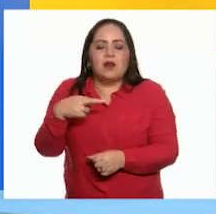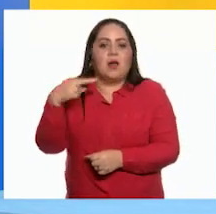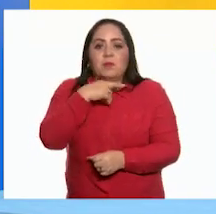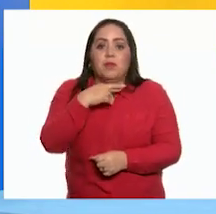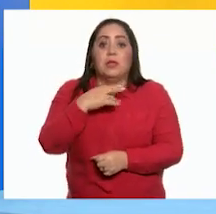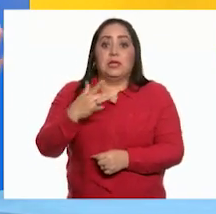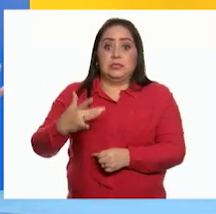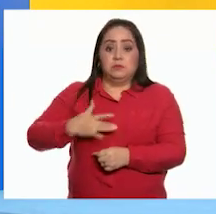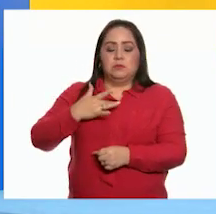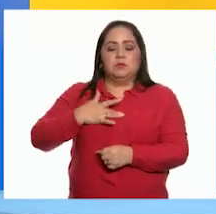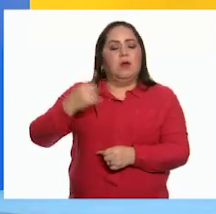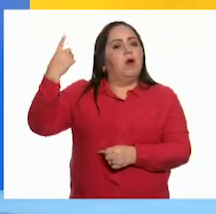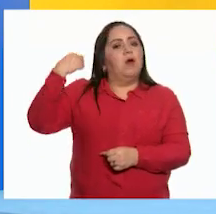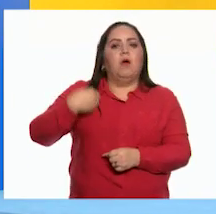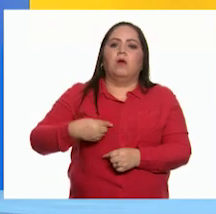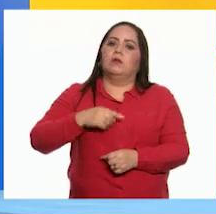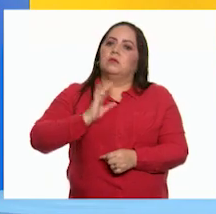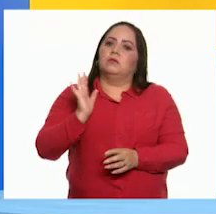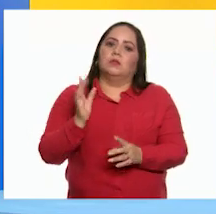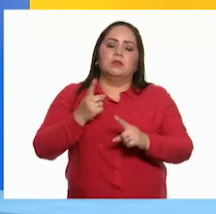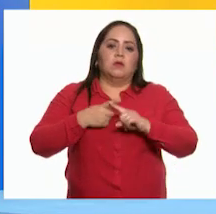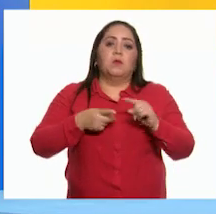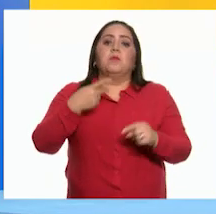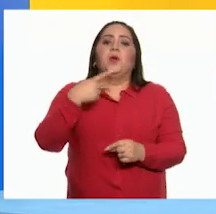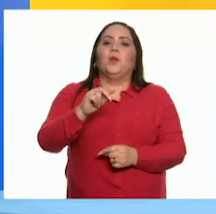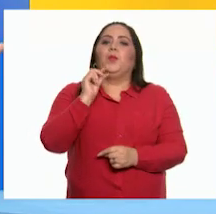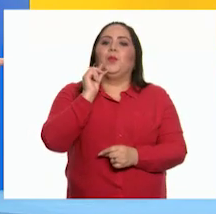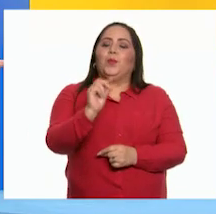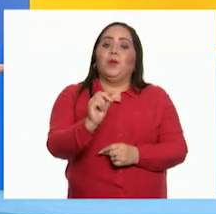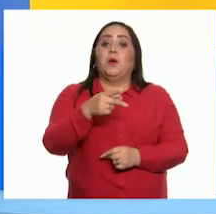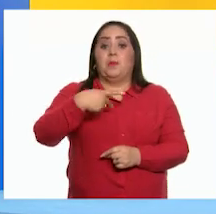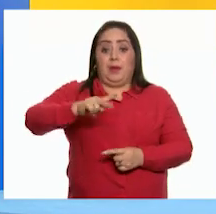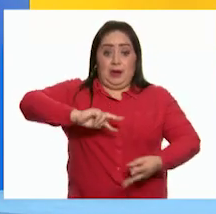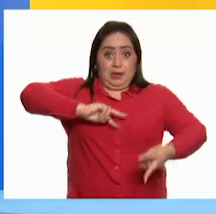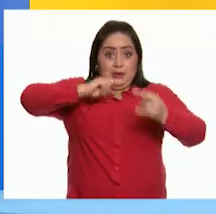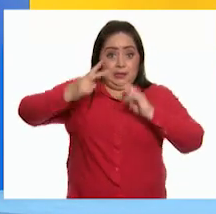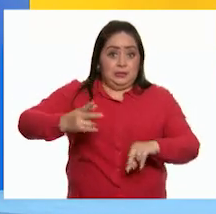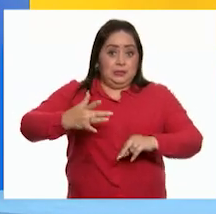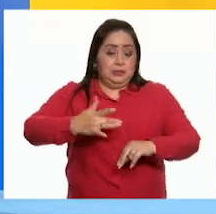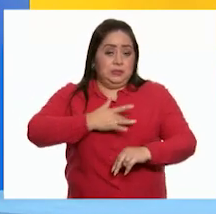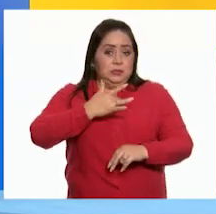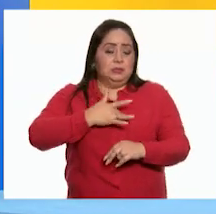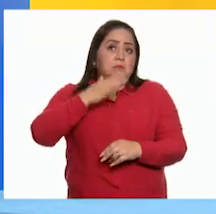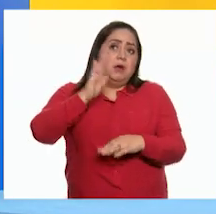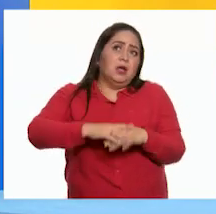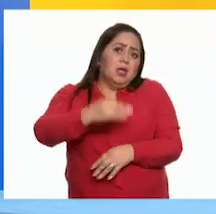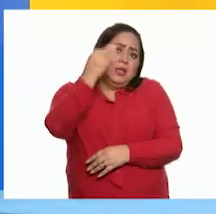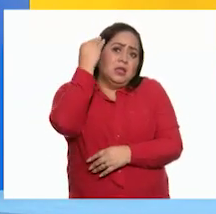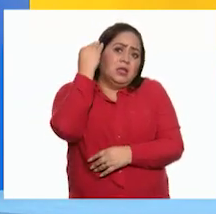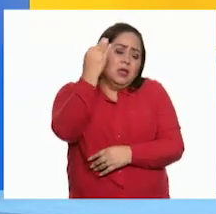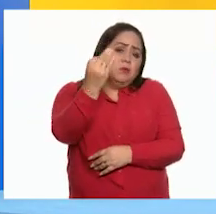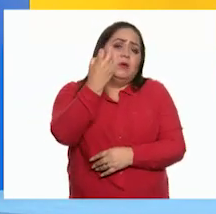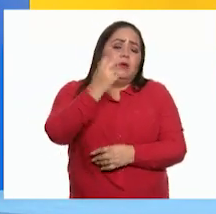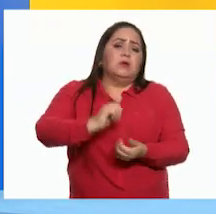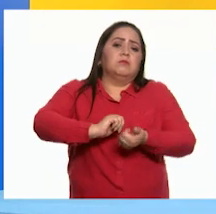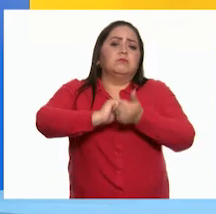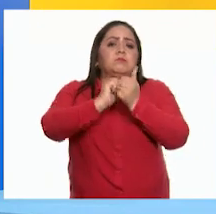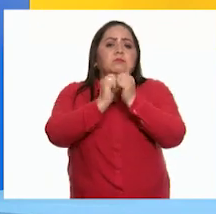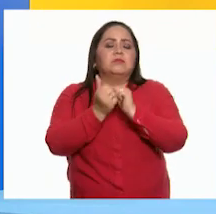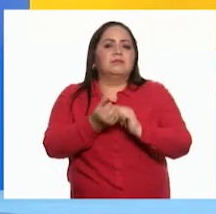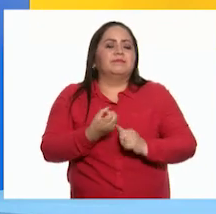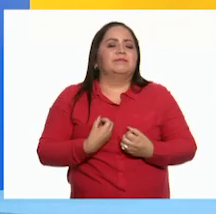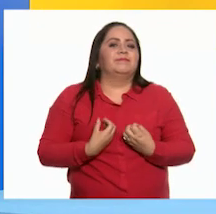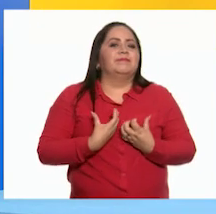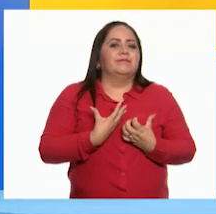Tienen mucha intensidad, pero duran poco. En cambio, los sentimientos duran más y se generan por el cúmulo de